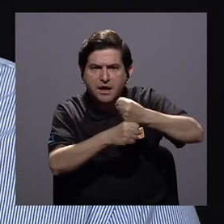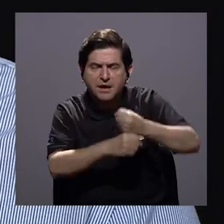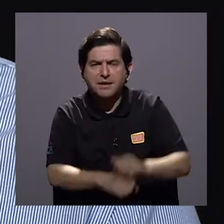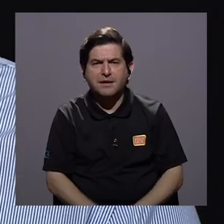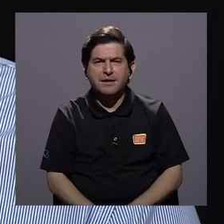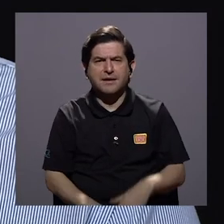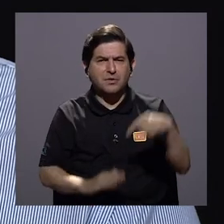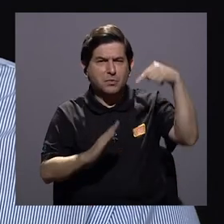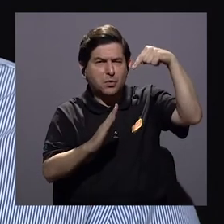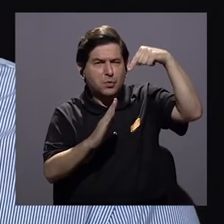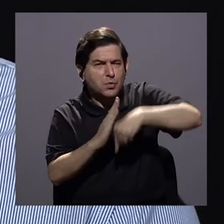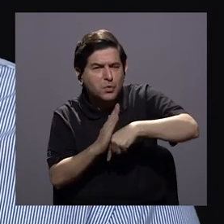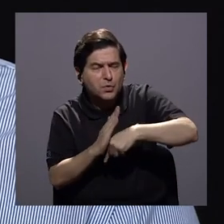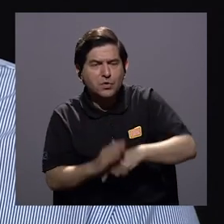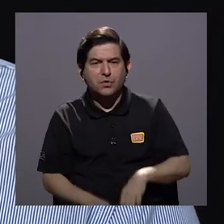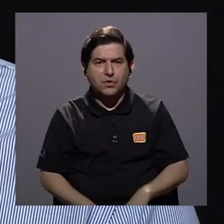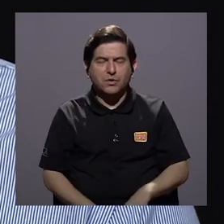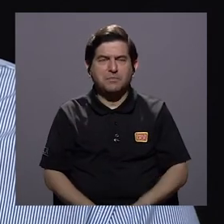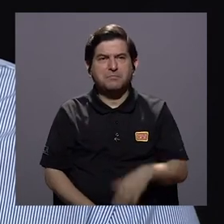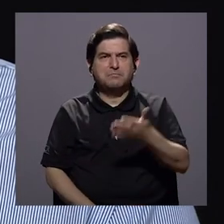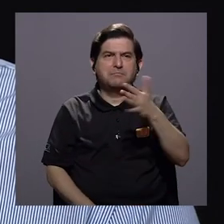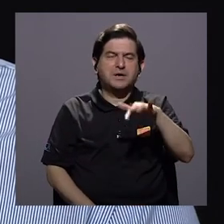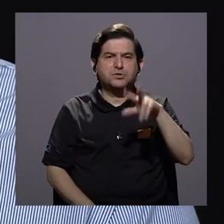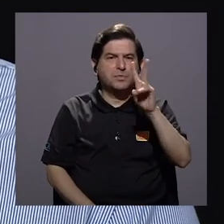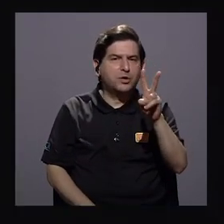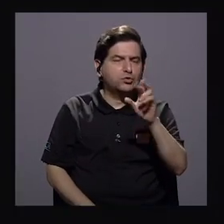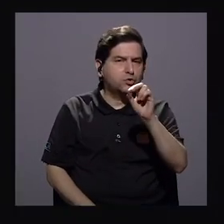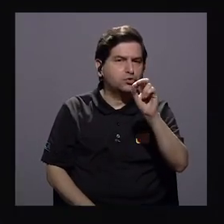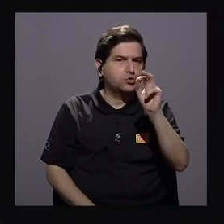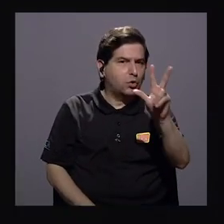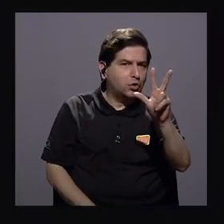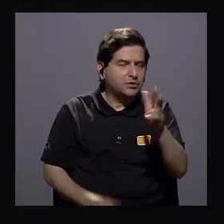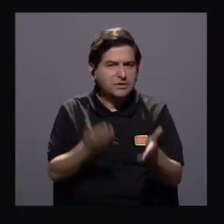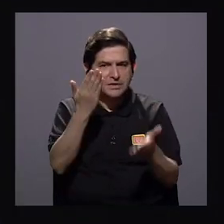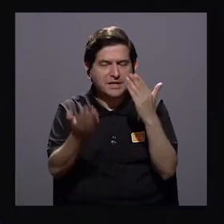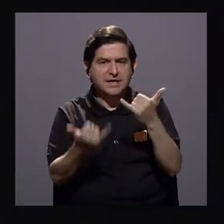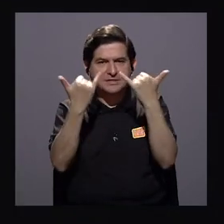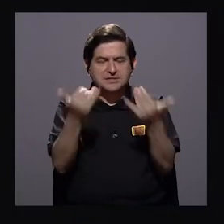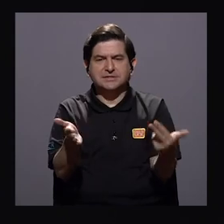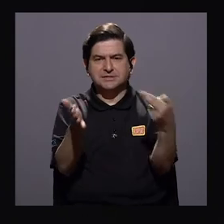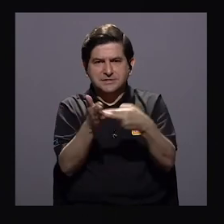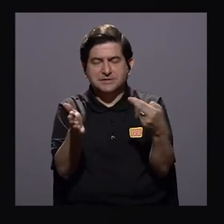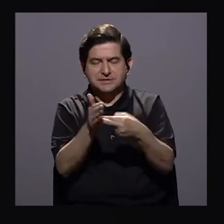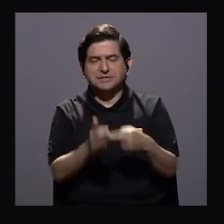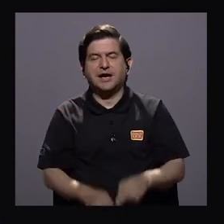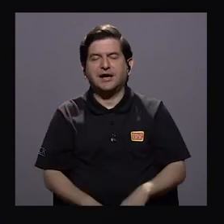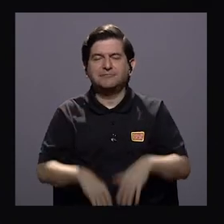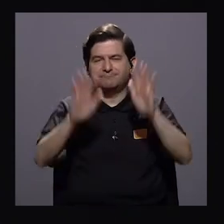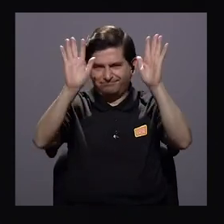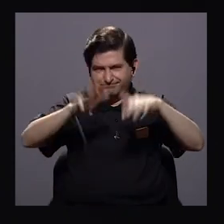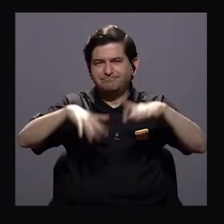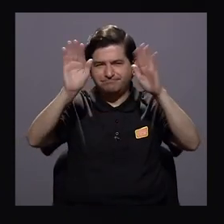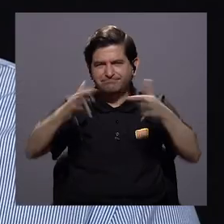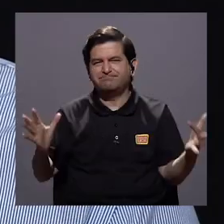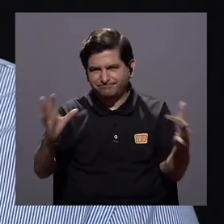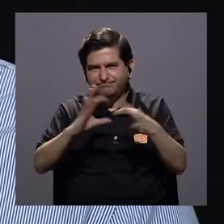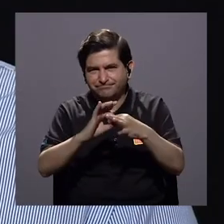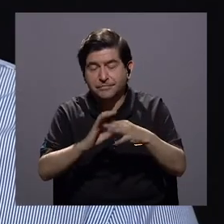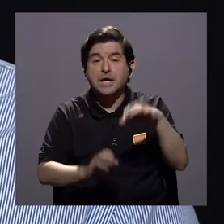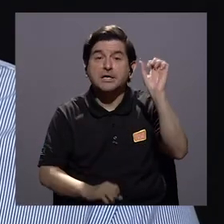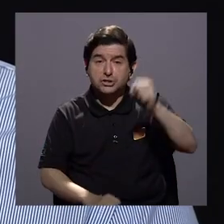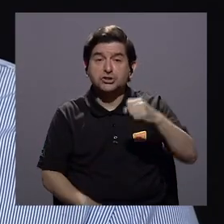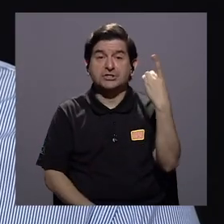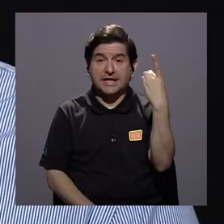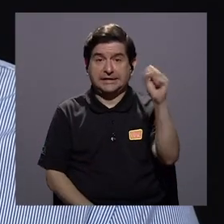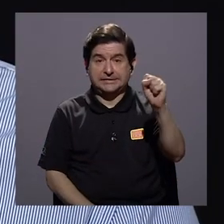como más graves? creo que hay una línea más o menos de dos o tres que han sido recurrentes tiene que ver obviamente con las inundaciones sí